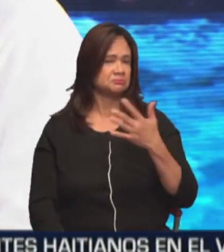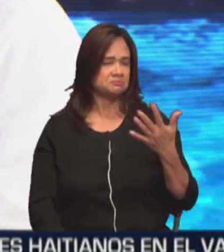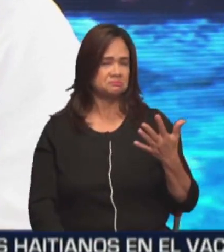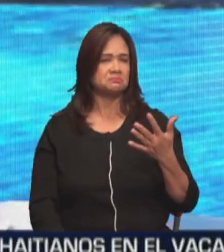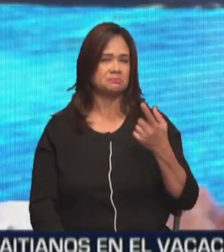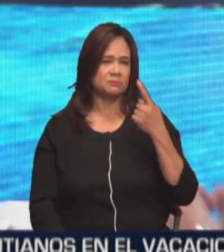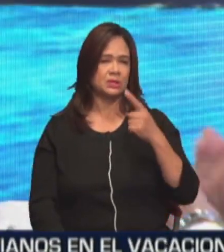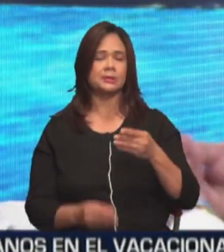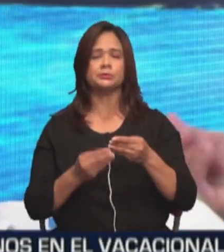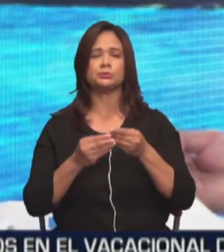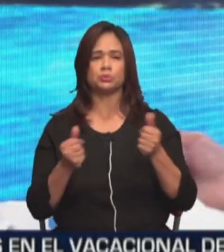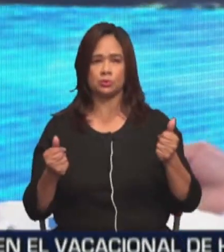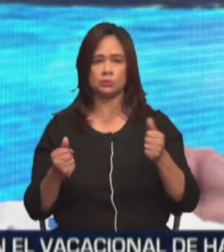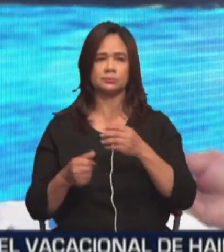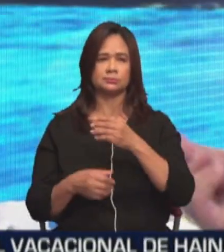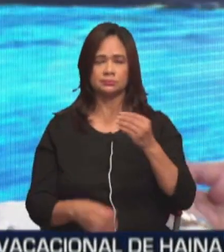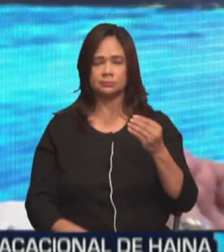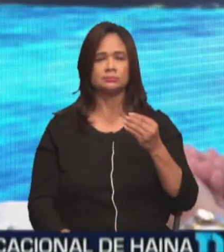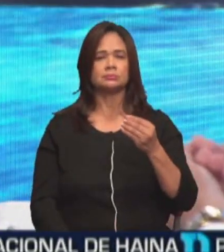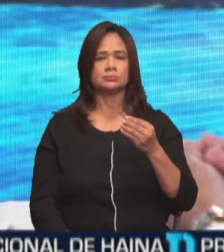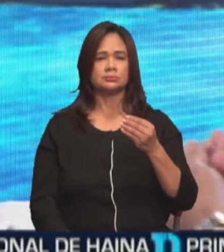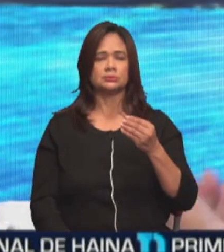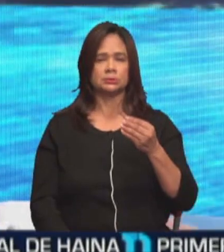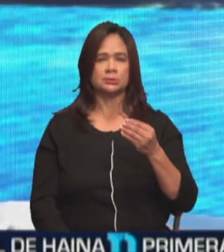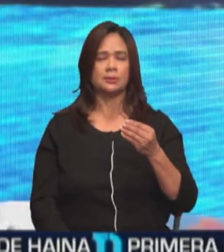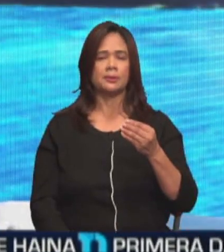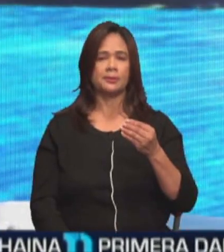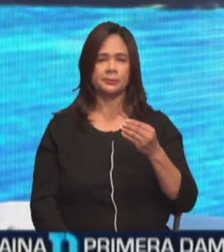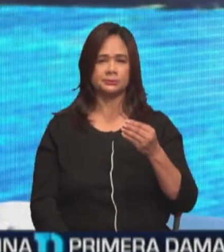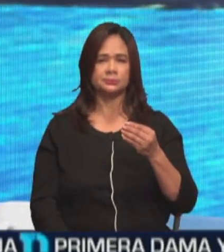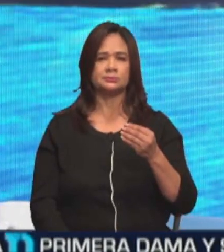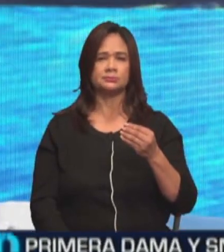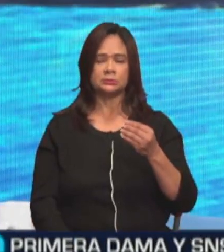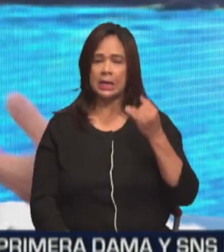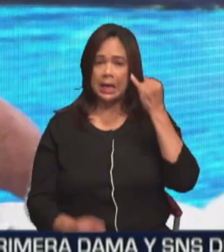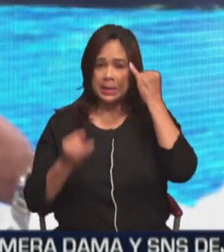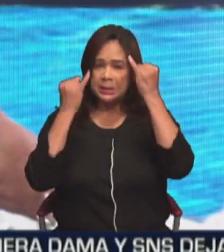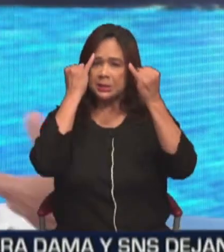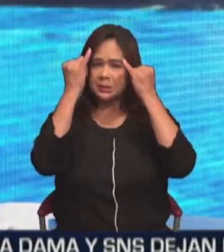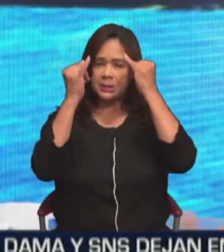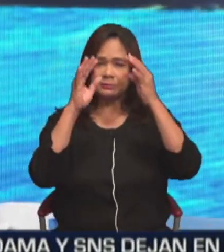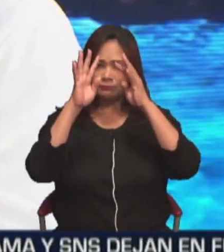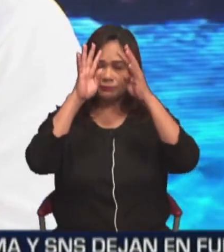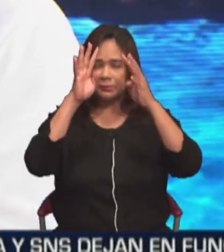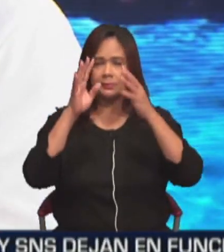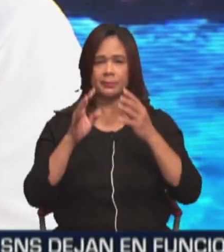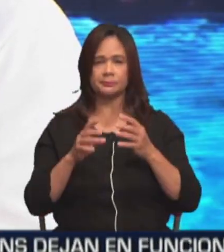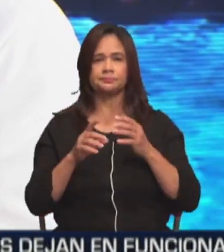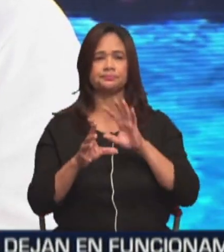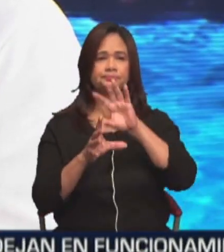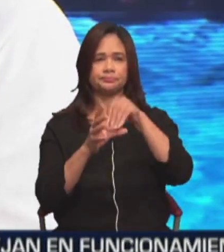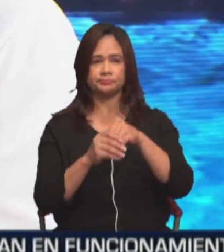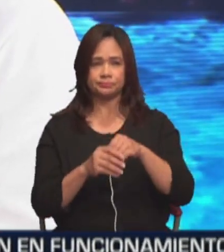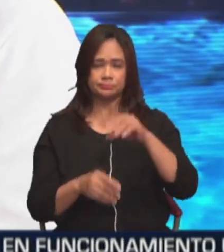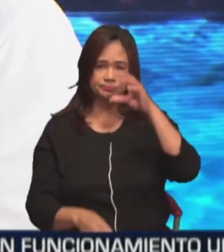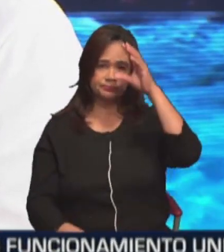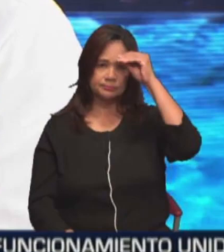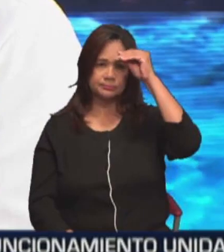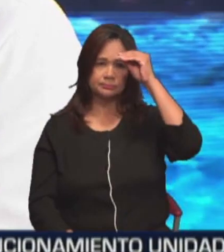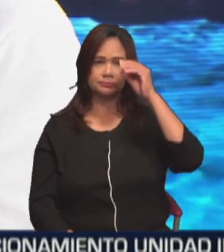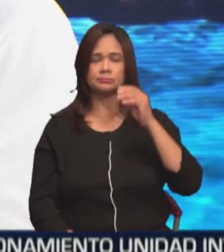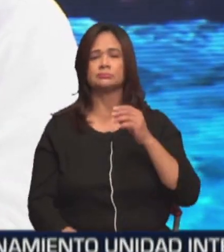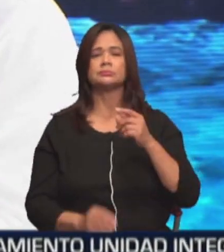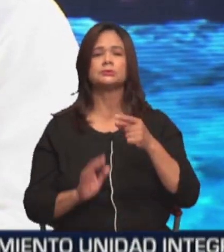de soluciones y de ruido en el sentido de que hay ideas. Ahí va a participar un joven que